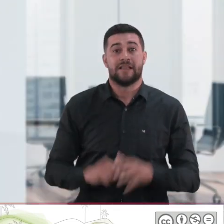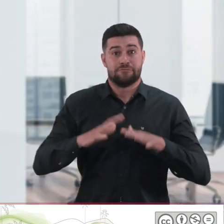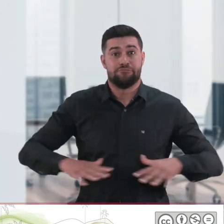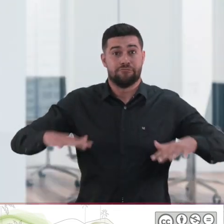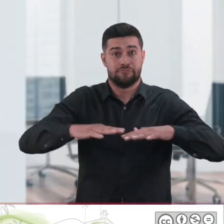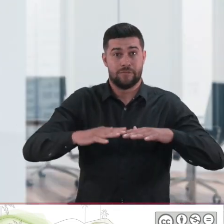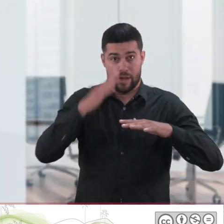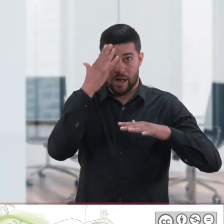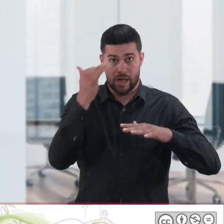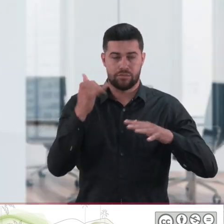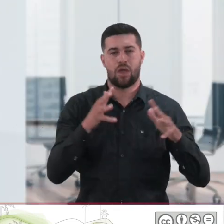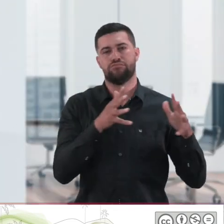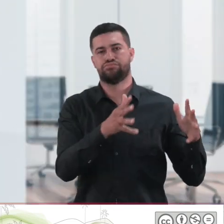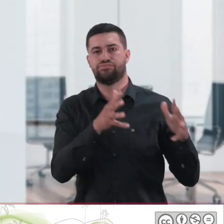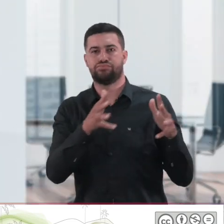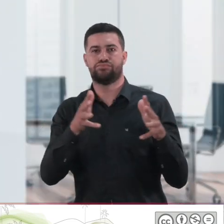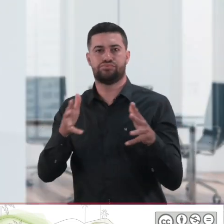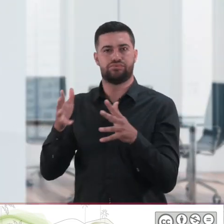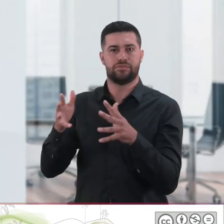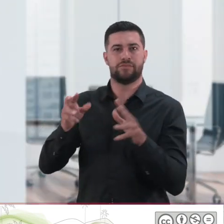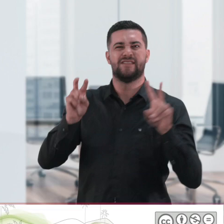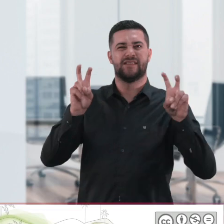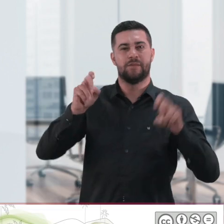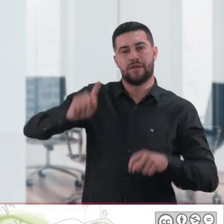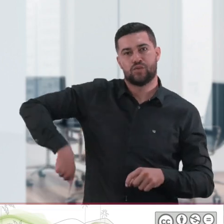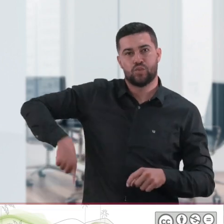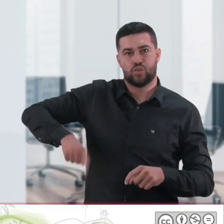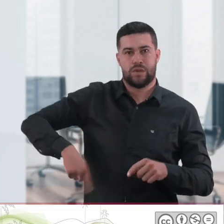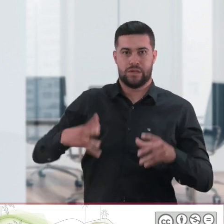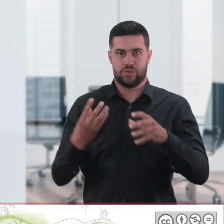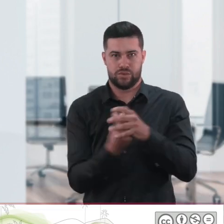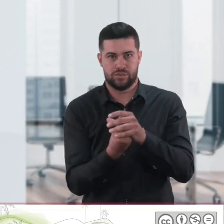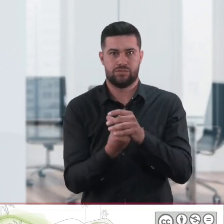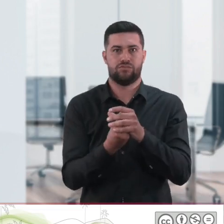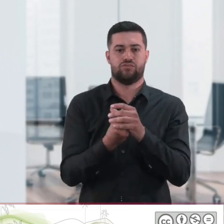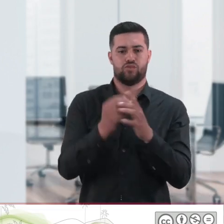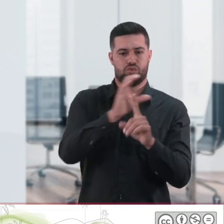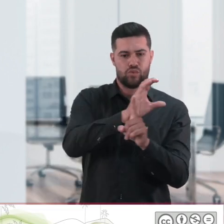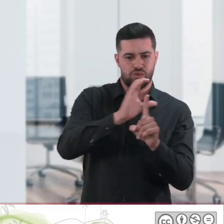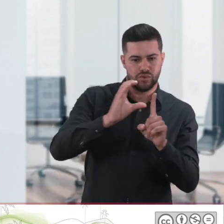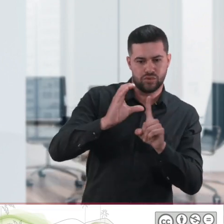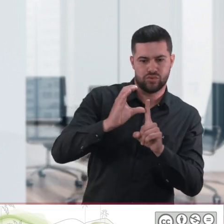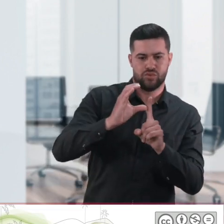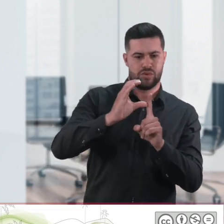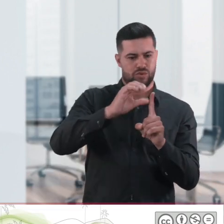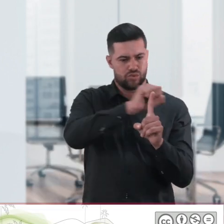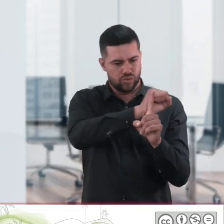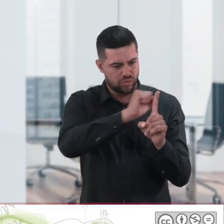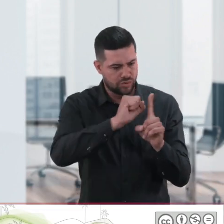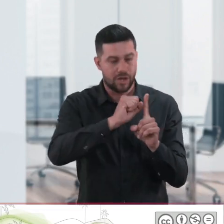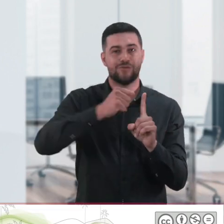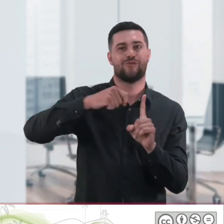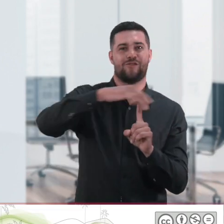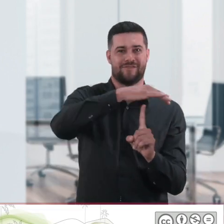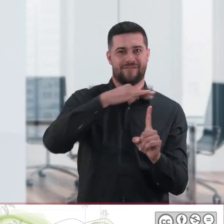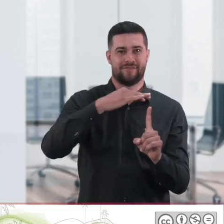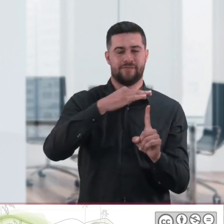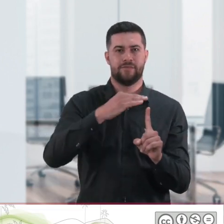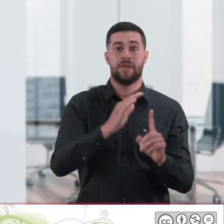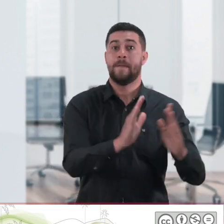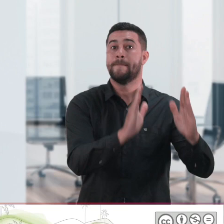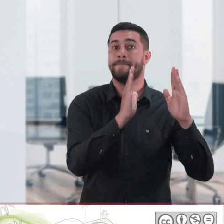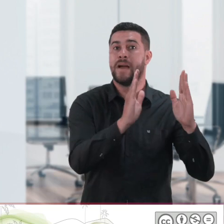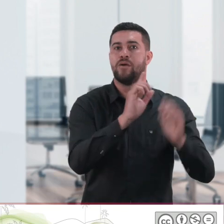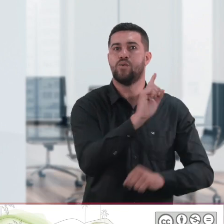En este espacio académico de escuela inclusiva y contexto sociocultural veremos en primera